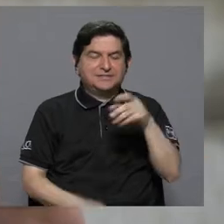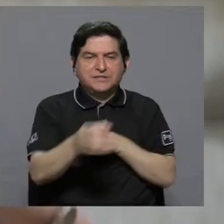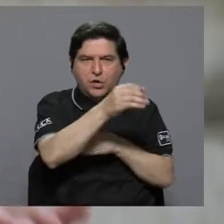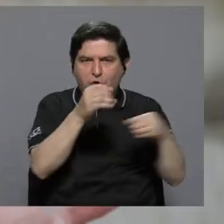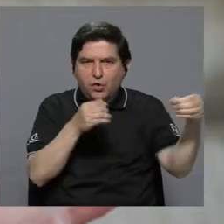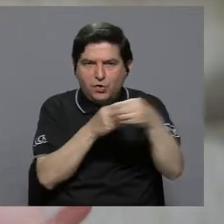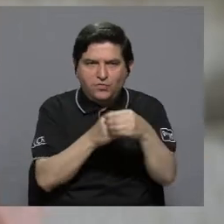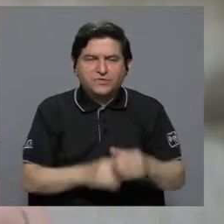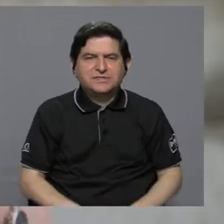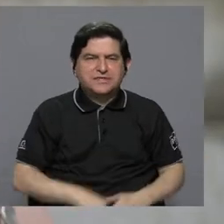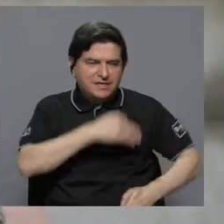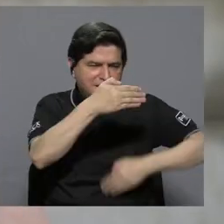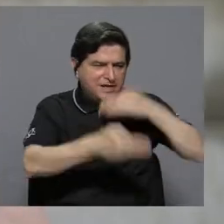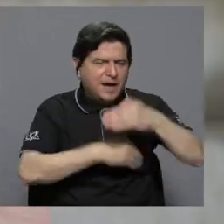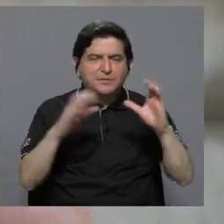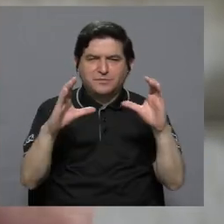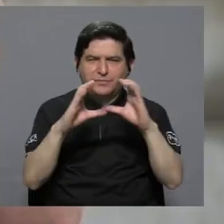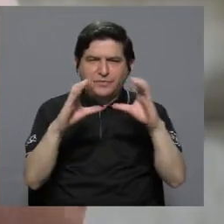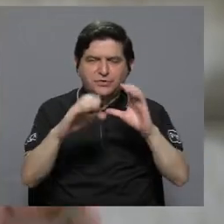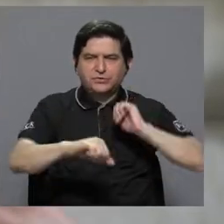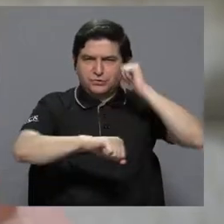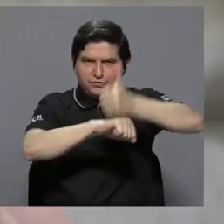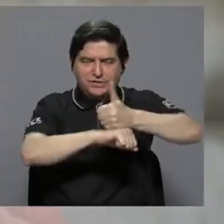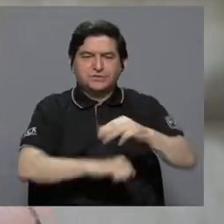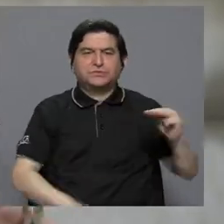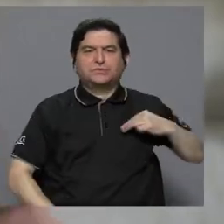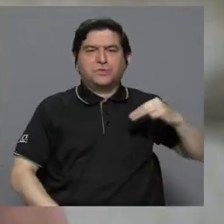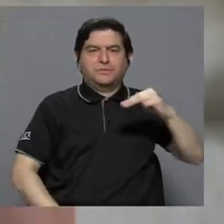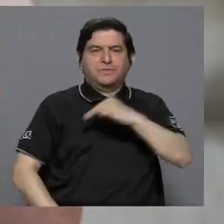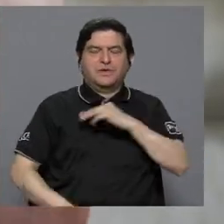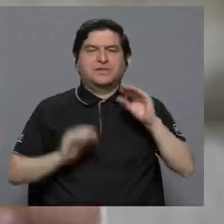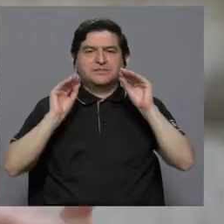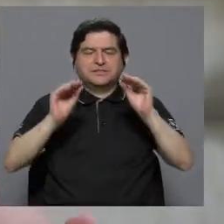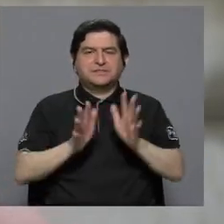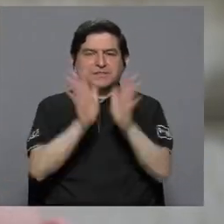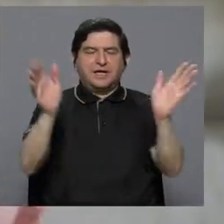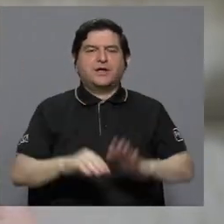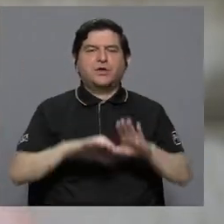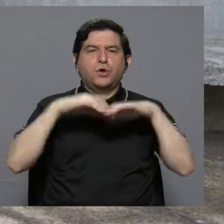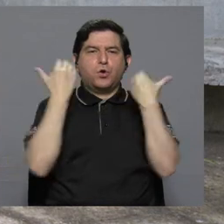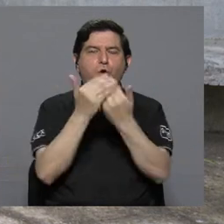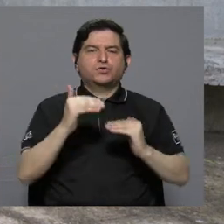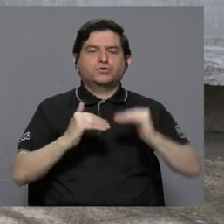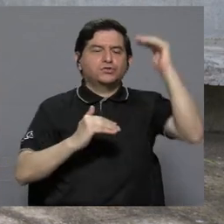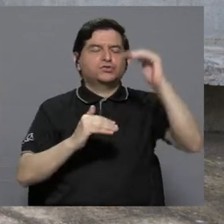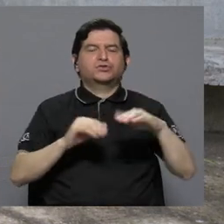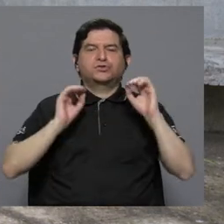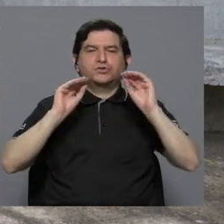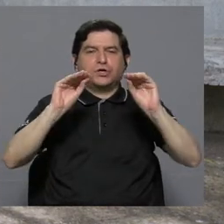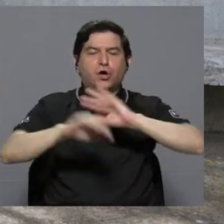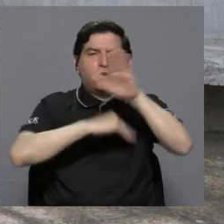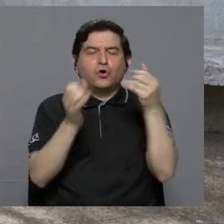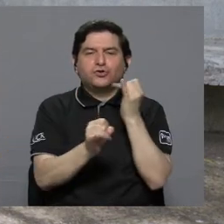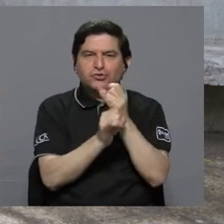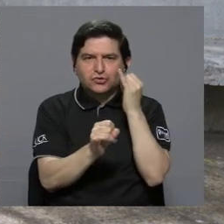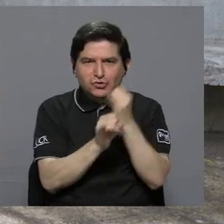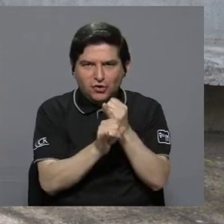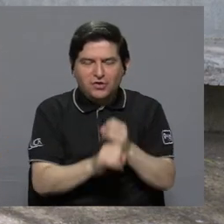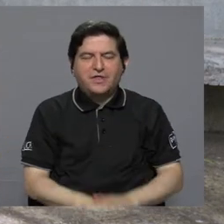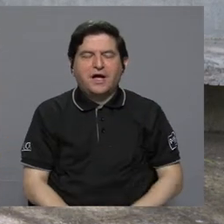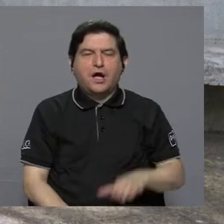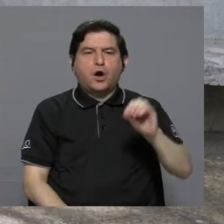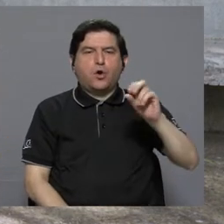hace esos procesos de acreditación, el Ministerio de Educación Pública, el Consejo Superior de Educación, todas las entidades, el